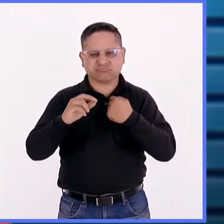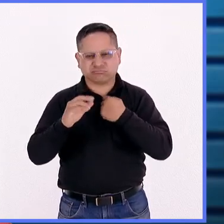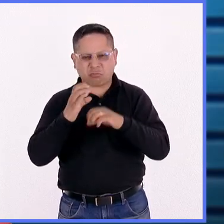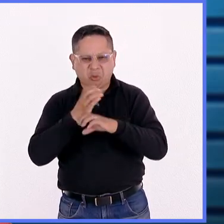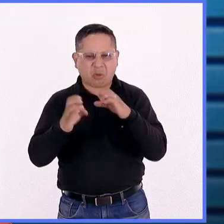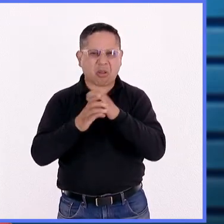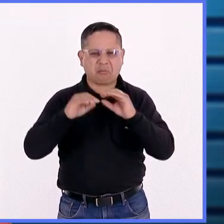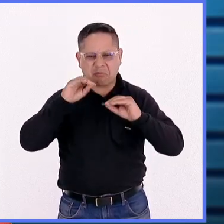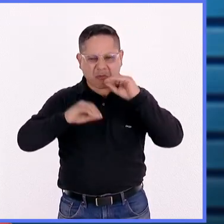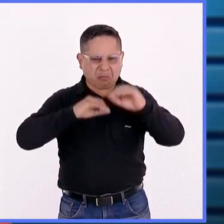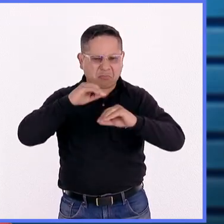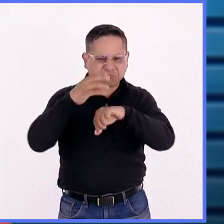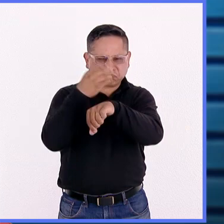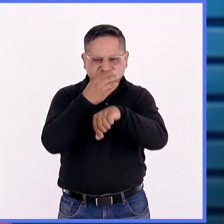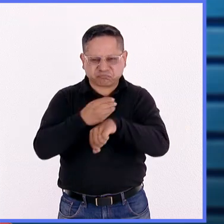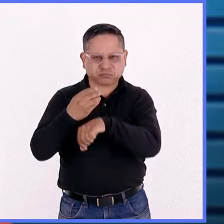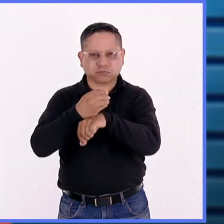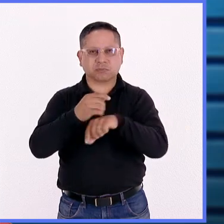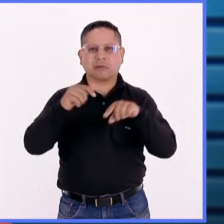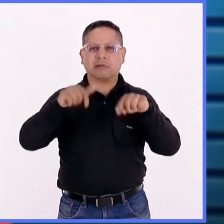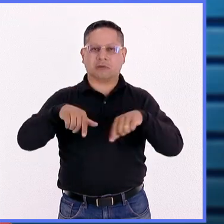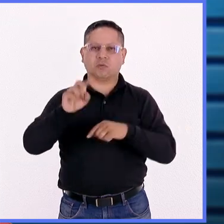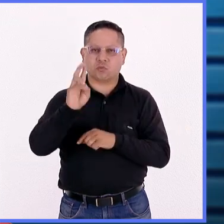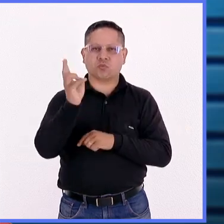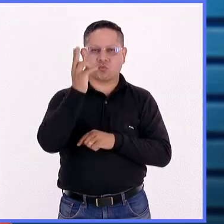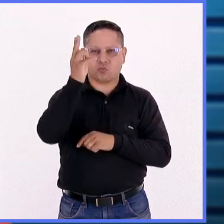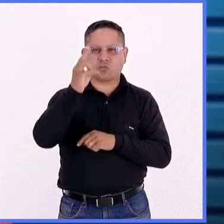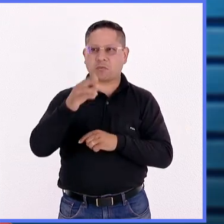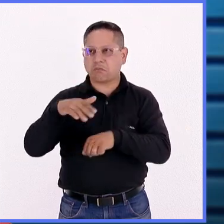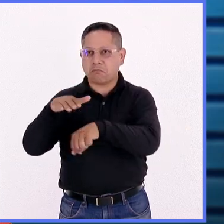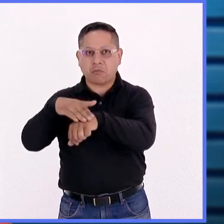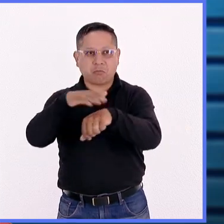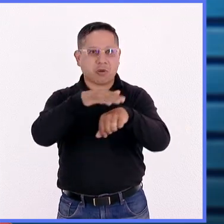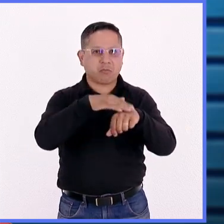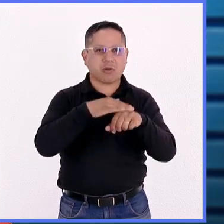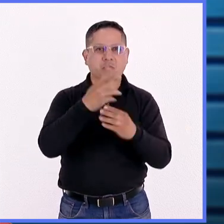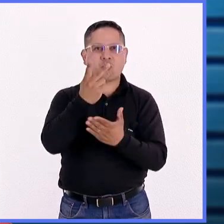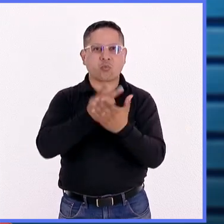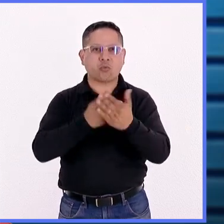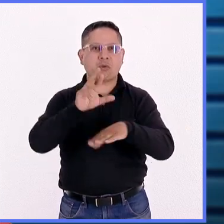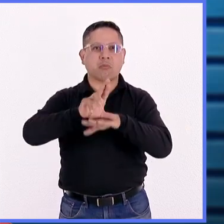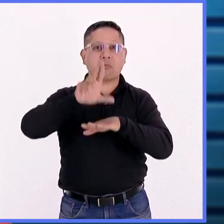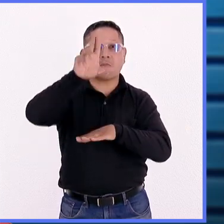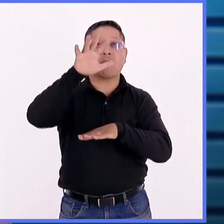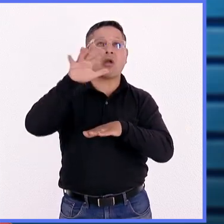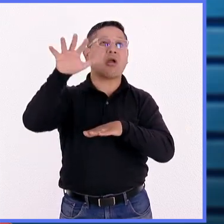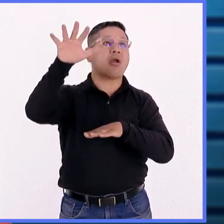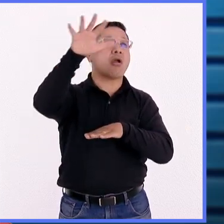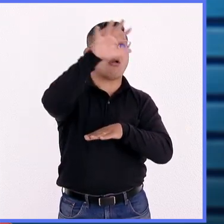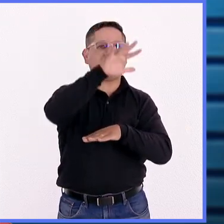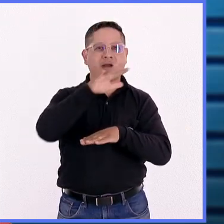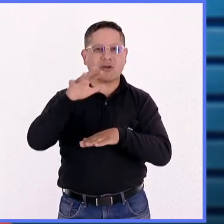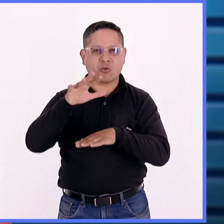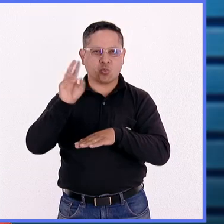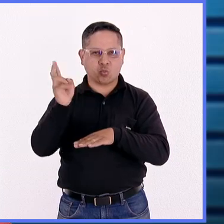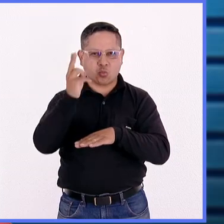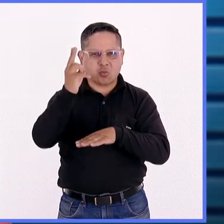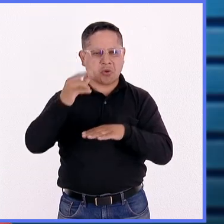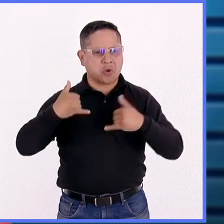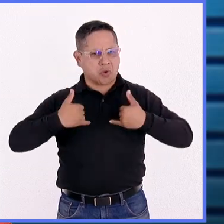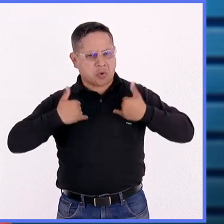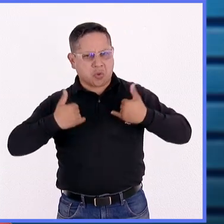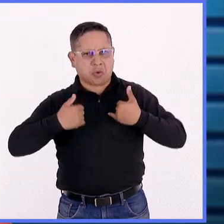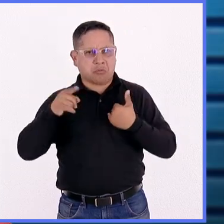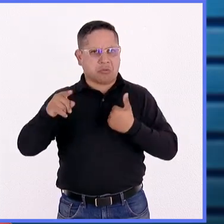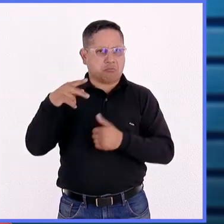Todo esto se promueve en nuestra universidad gracias a la convocatoria del programa espacial universitario donde pues los jóvenes pueden mostrar